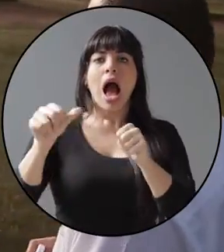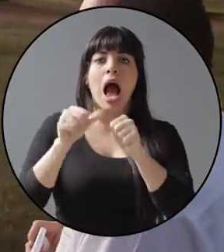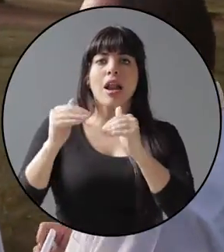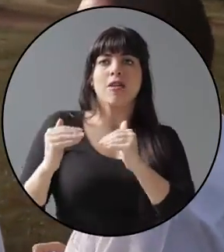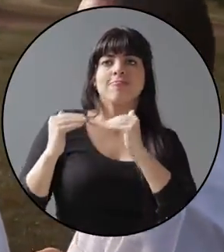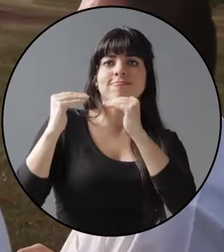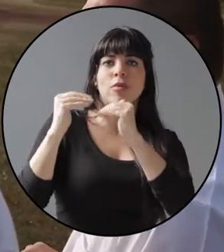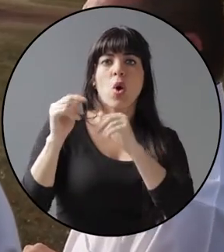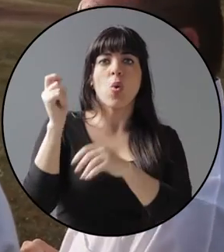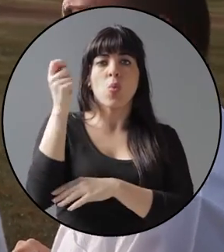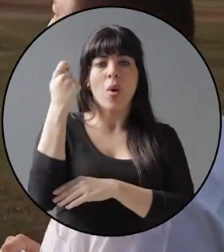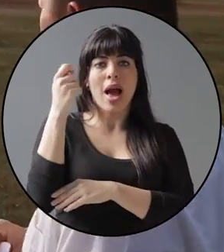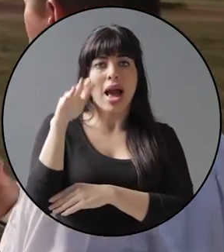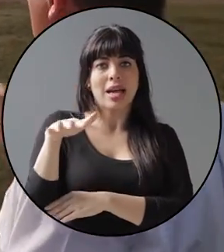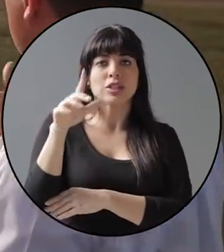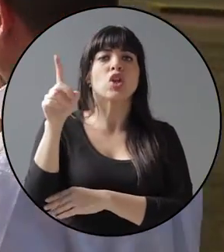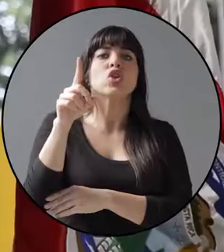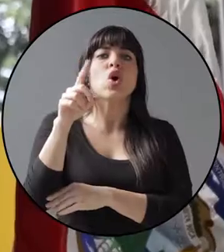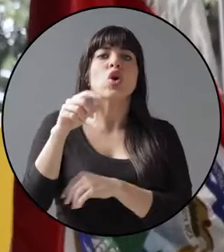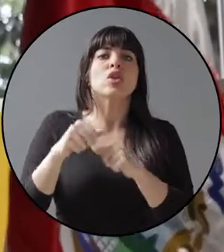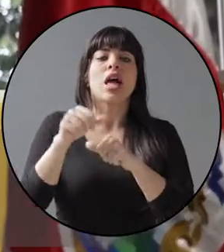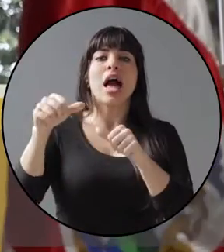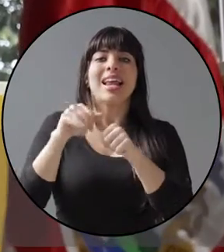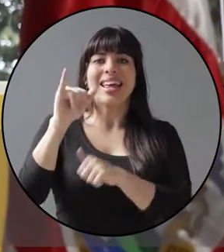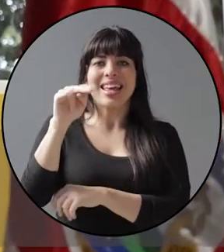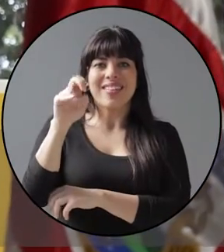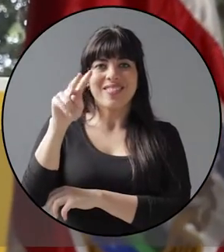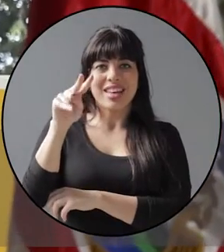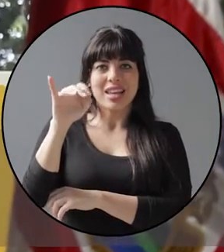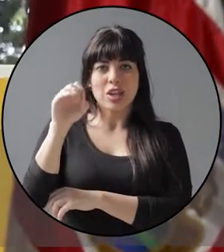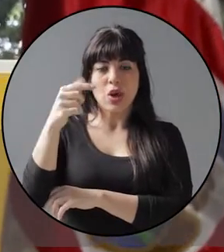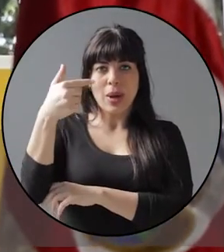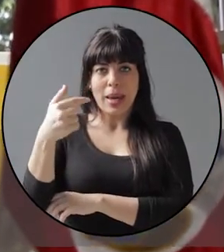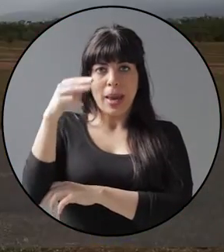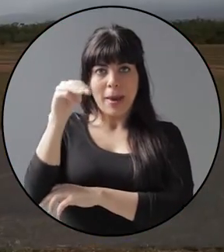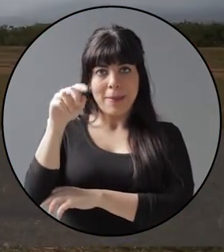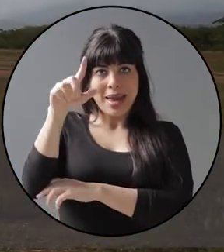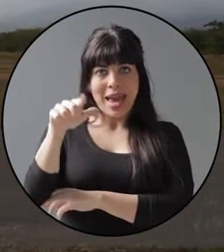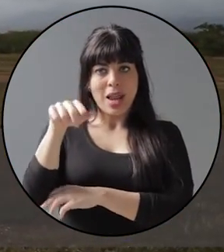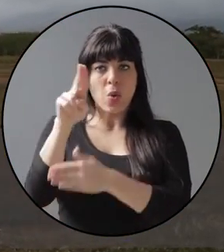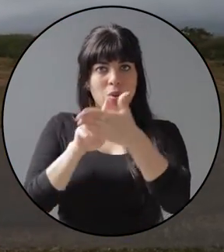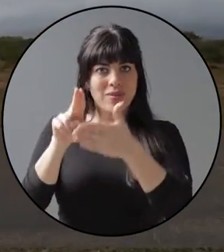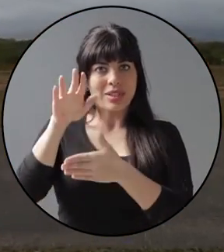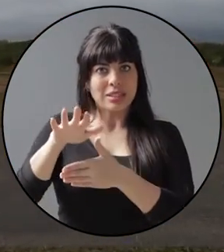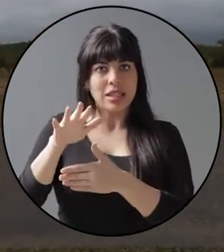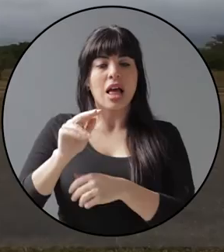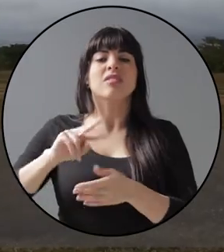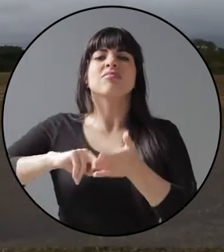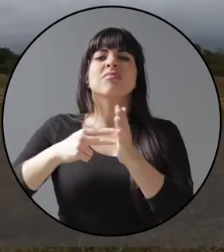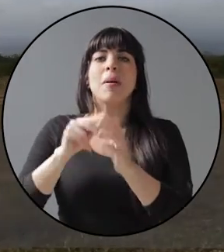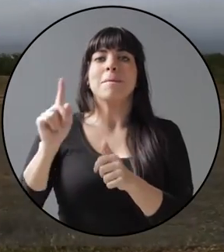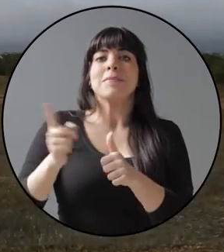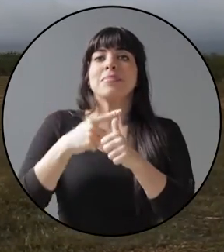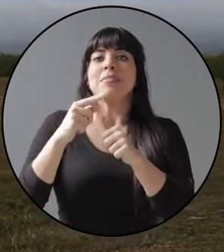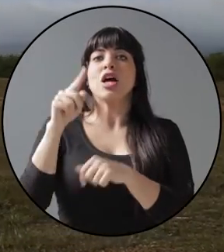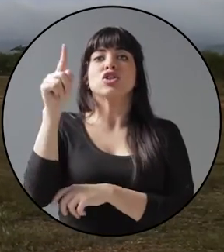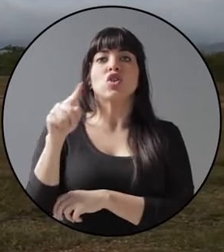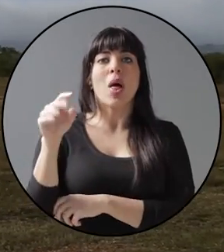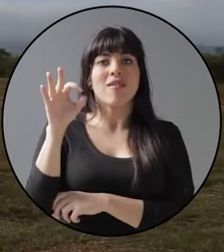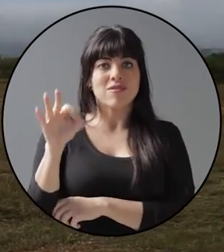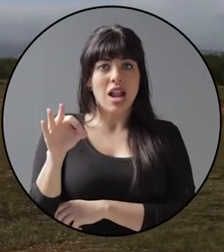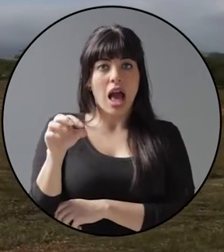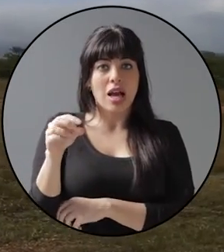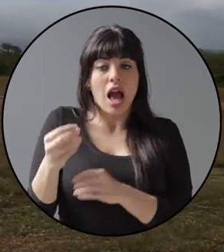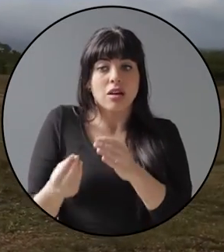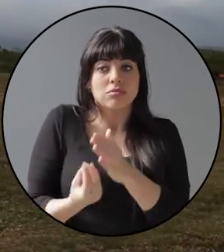Guanacaste en el campus universitario Invenio GML, lo que constituye la primera zona franca que tiene